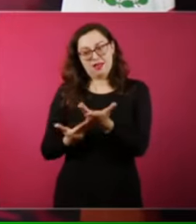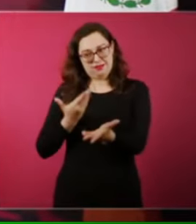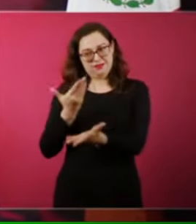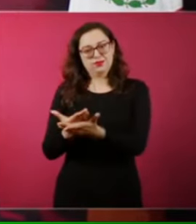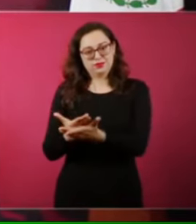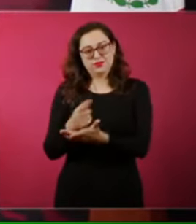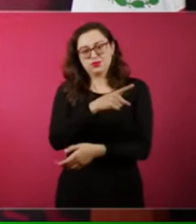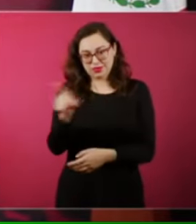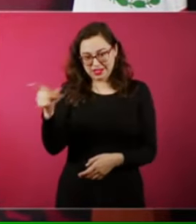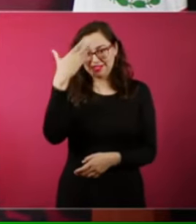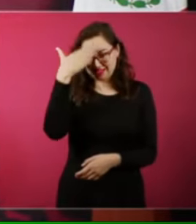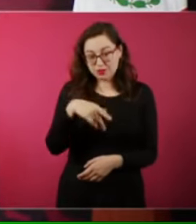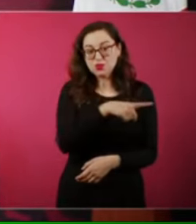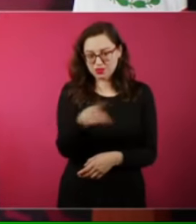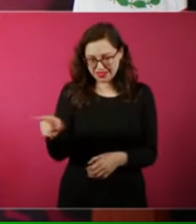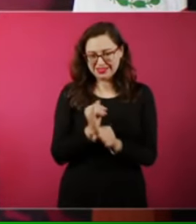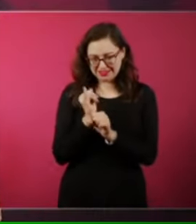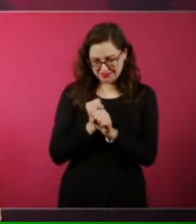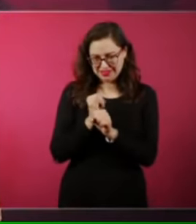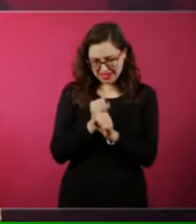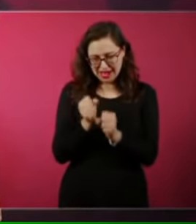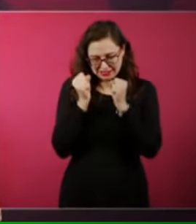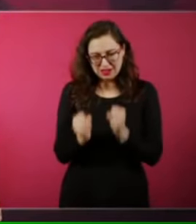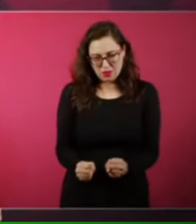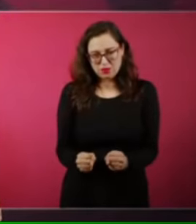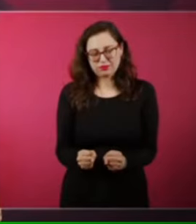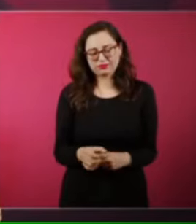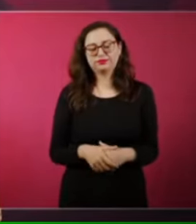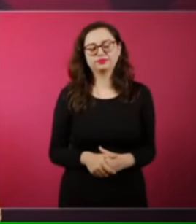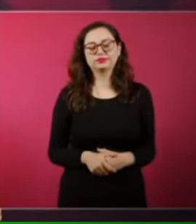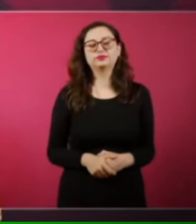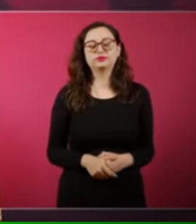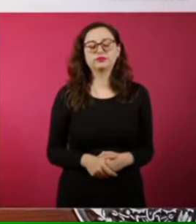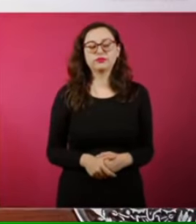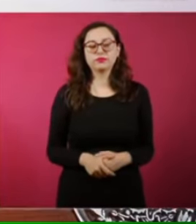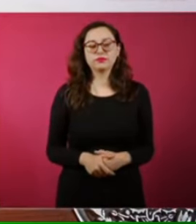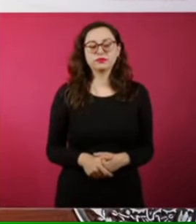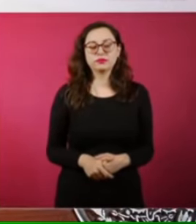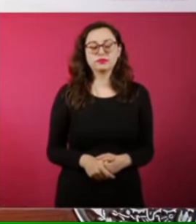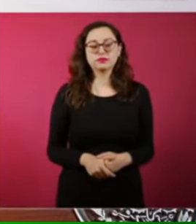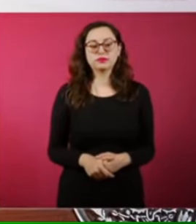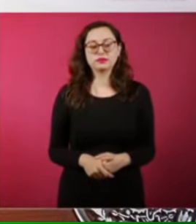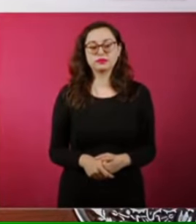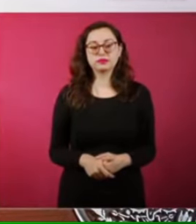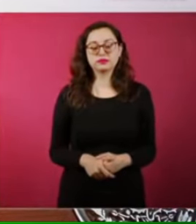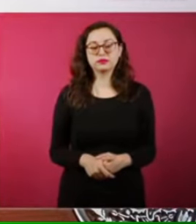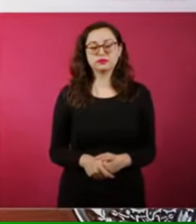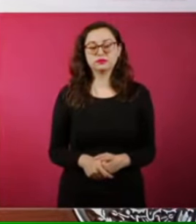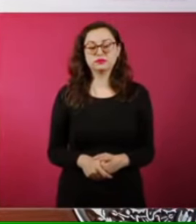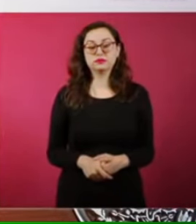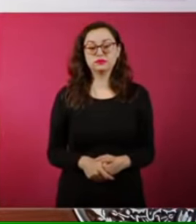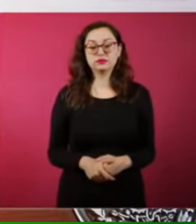pero como ustedes van a hacer la investigación, pues ya se van a enterar y le digo